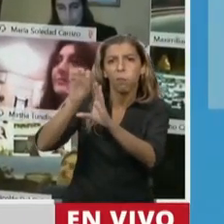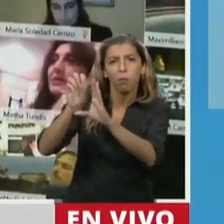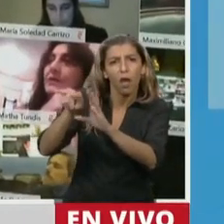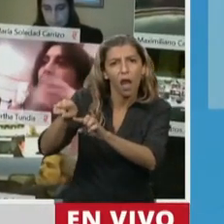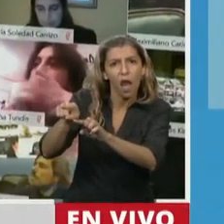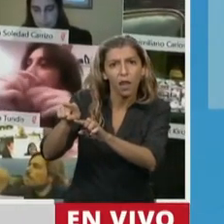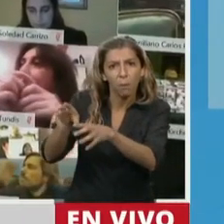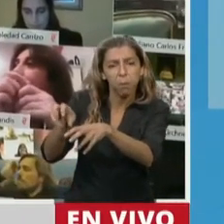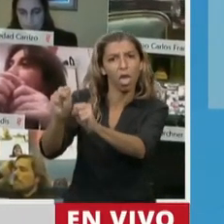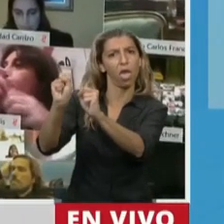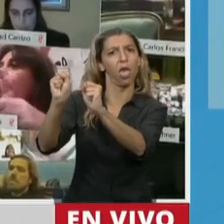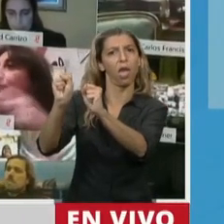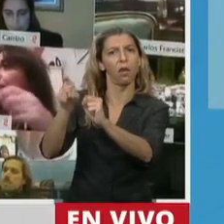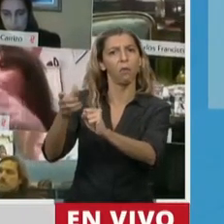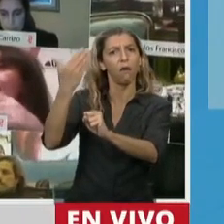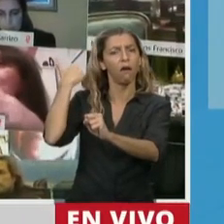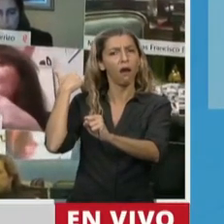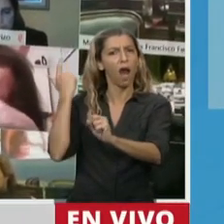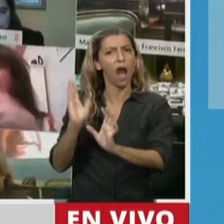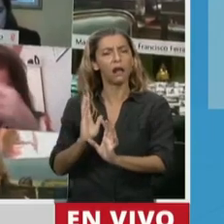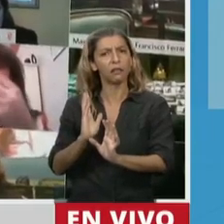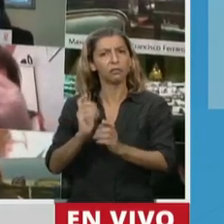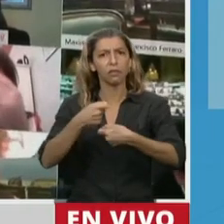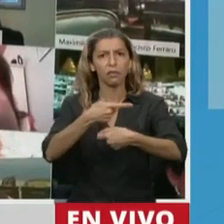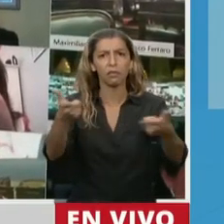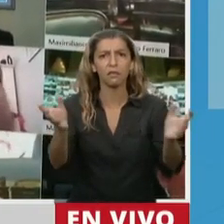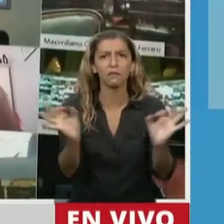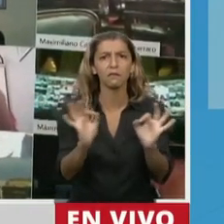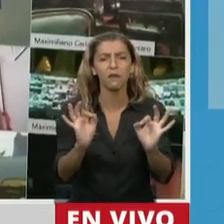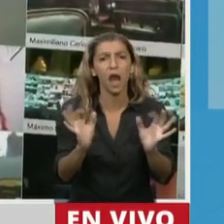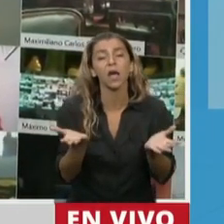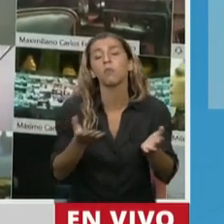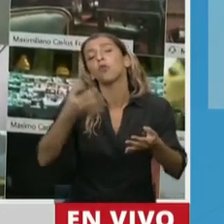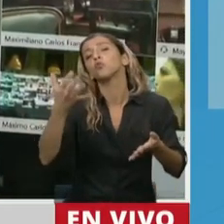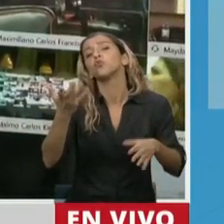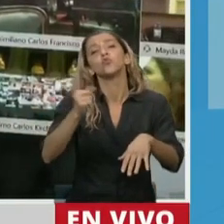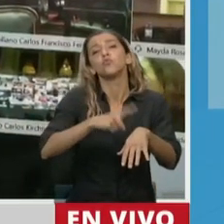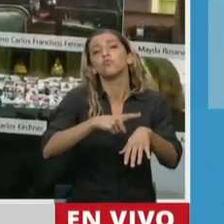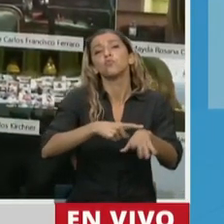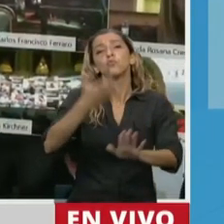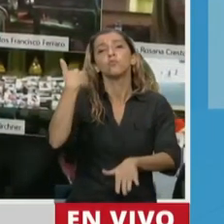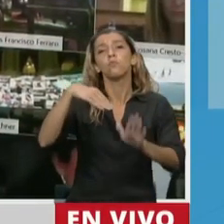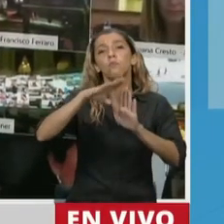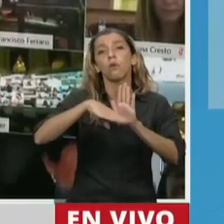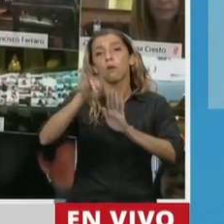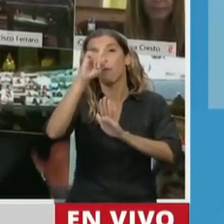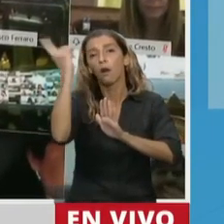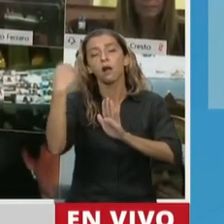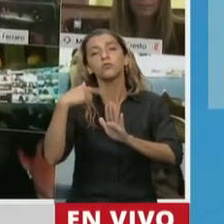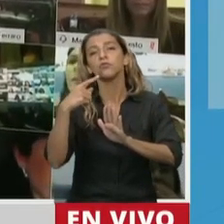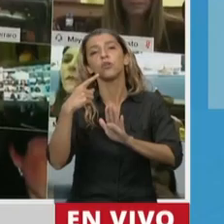Recientemente, el encuentro de 100.000 notebooks y tablets en un depósito desde 2016